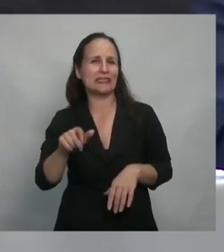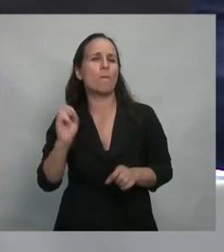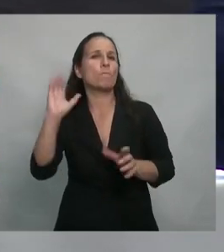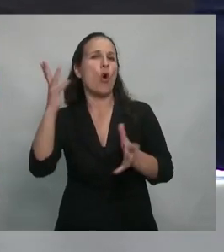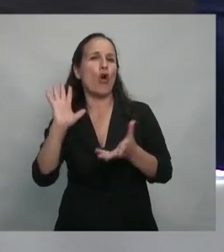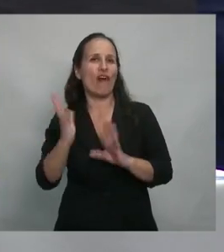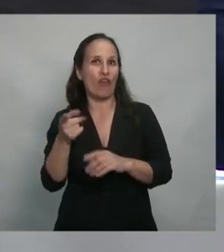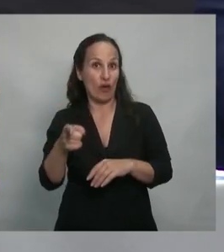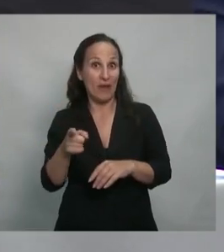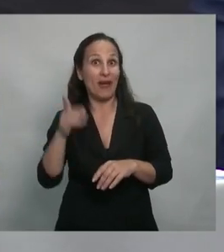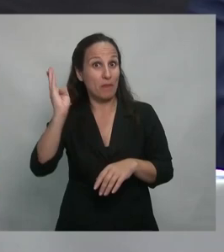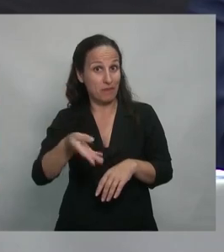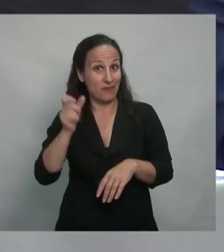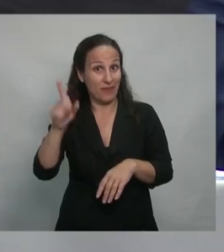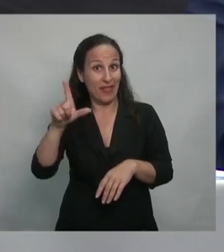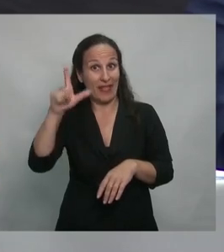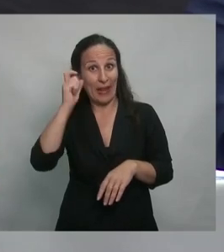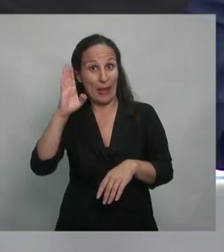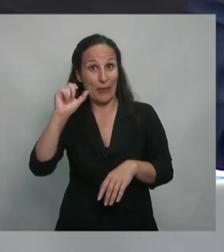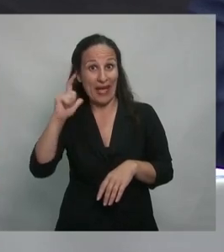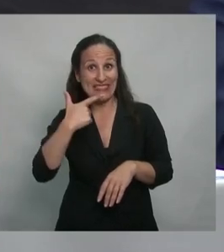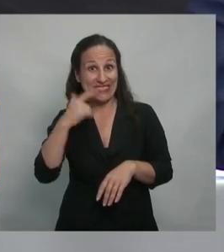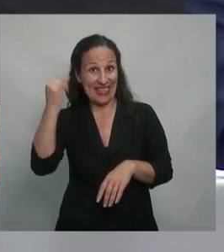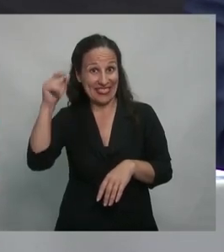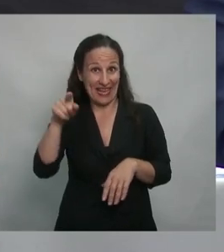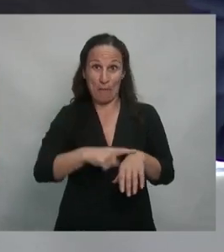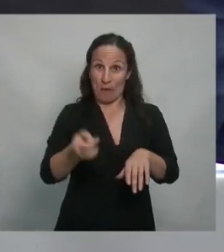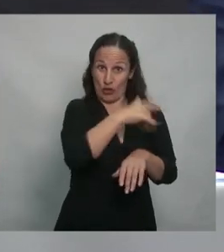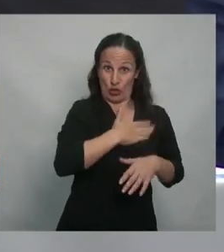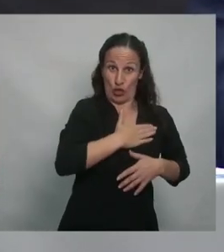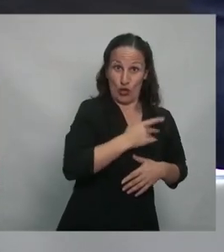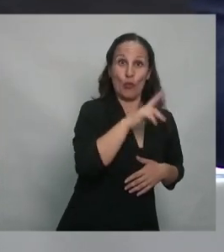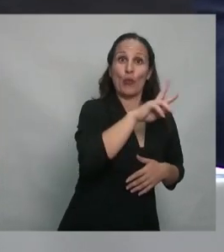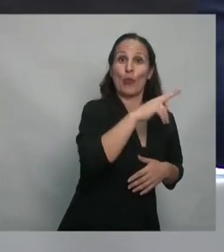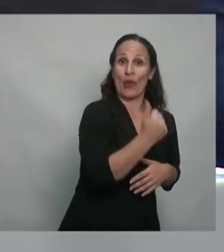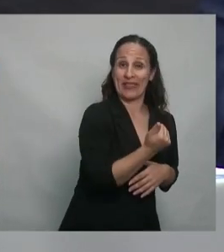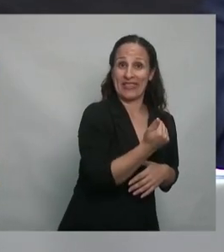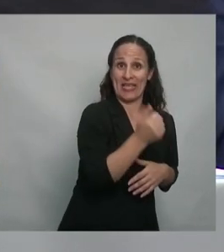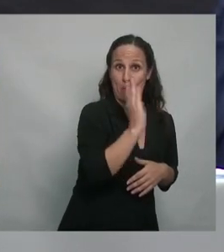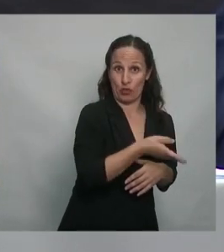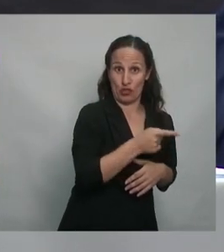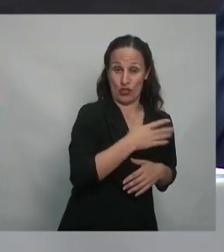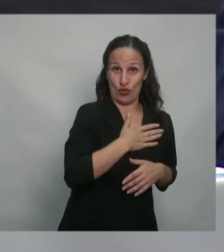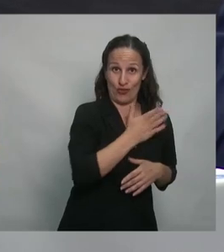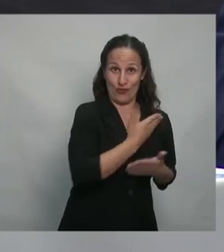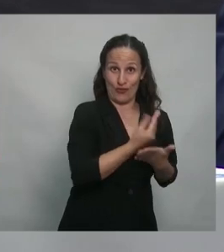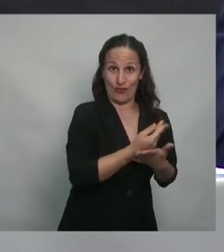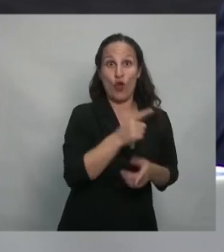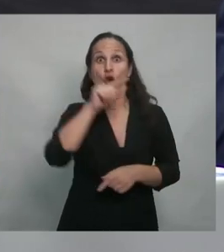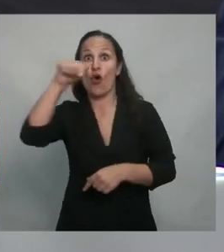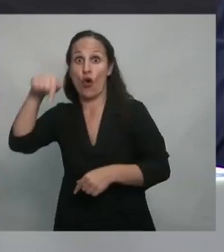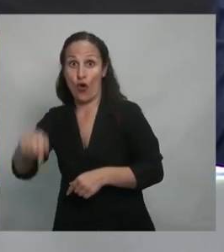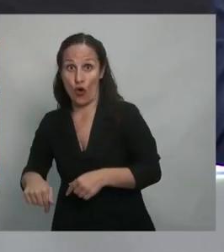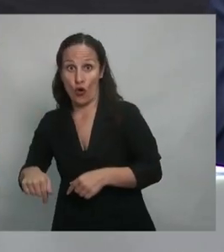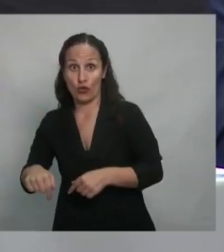últimamente, la tasa de las LEVACs de interés que nosotros teníamos era del 26%, hoy